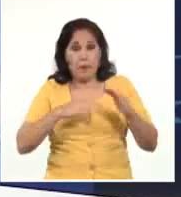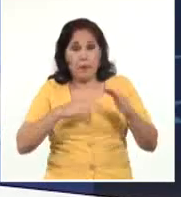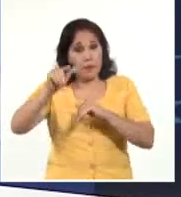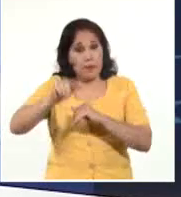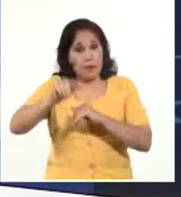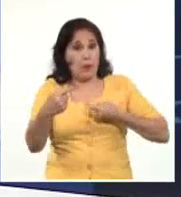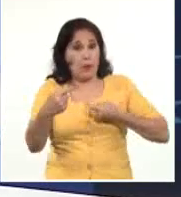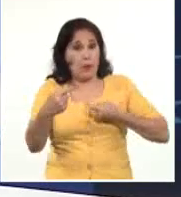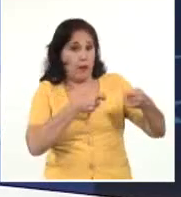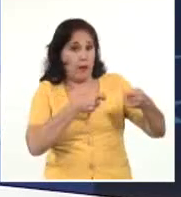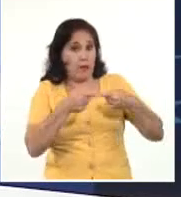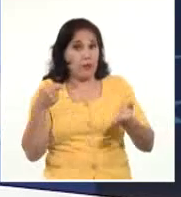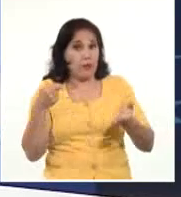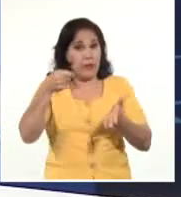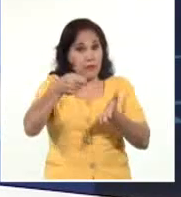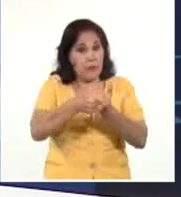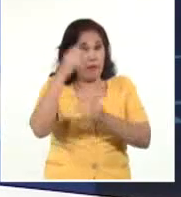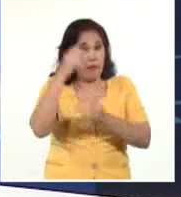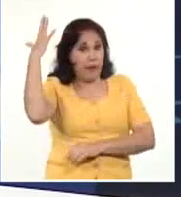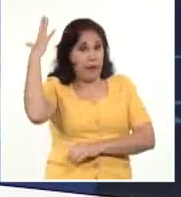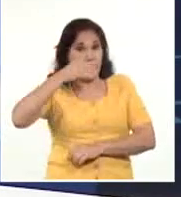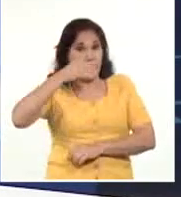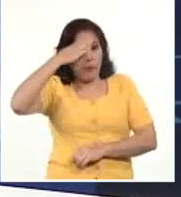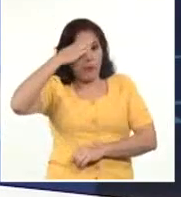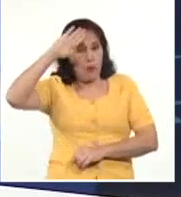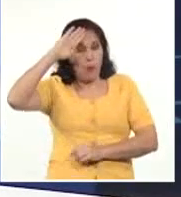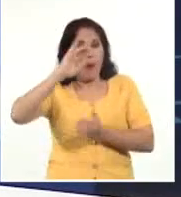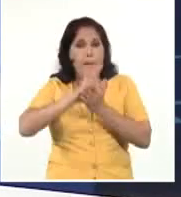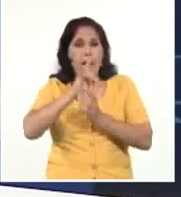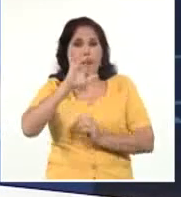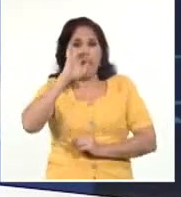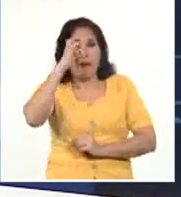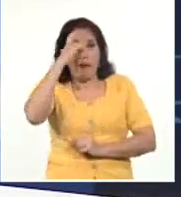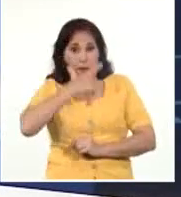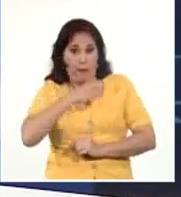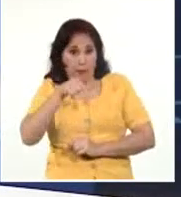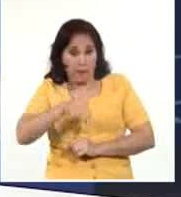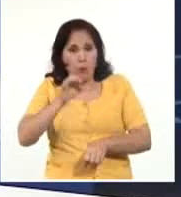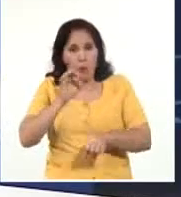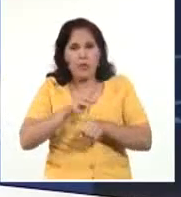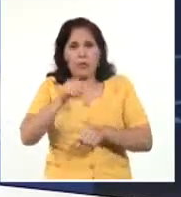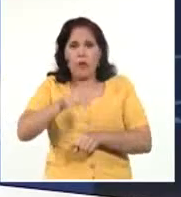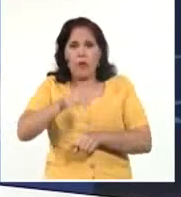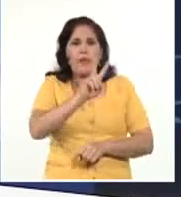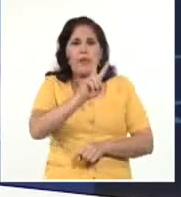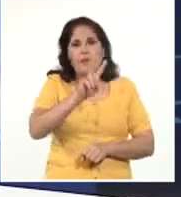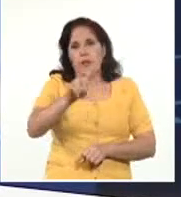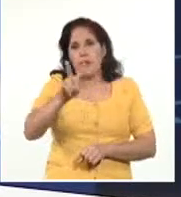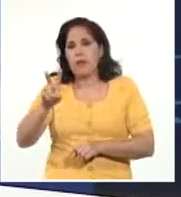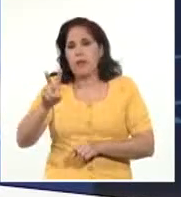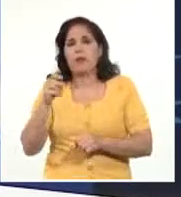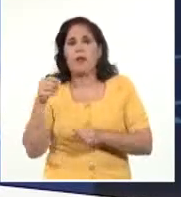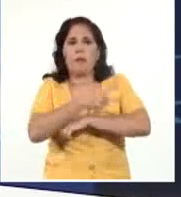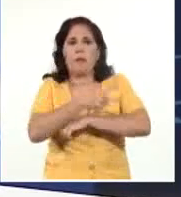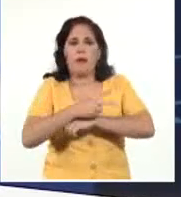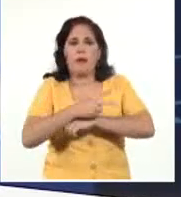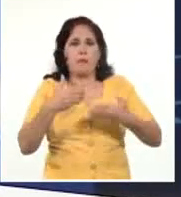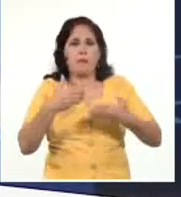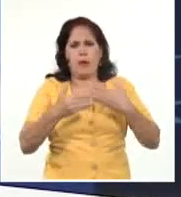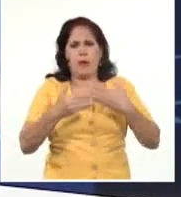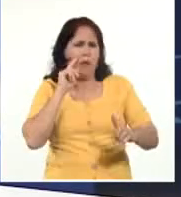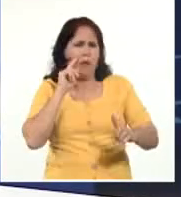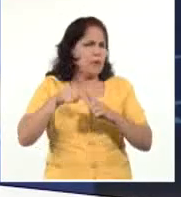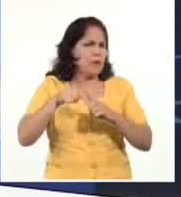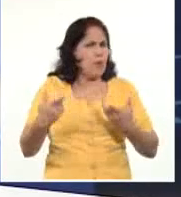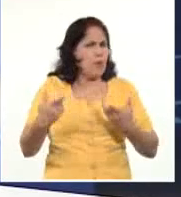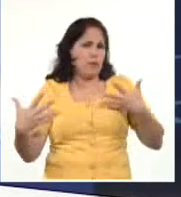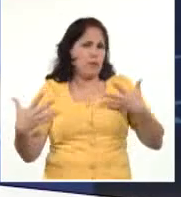Comercio exterior y la inversión extranjera de nuestro país, Rodrigo Malmierka Díaz, comienza hoy una visita oficial a Panamá con el objetivo de consolidar